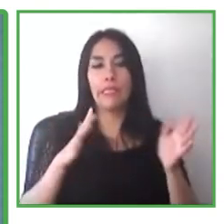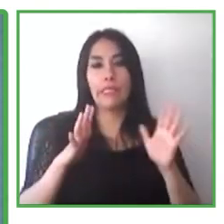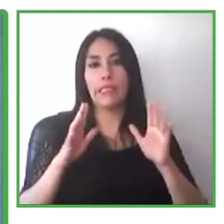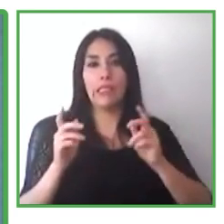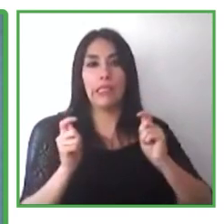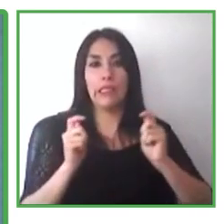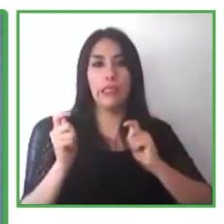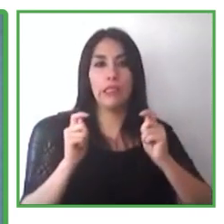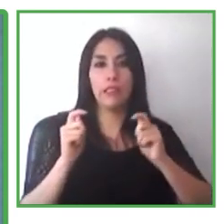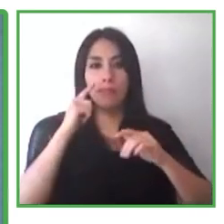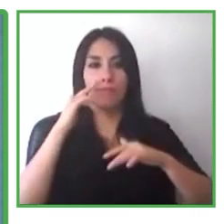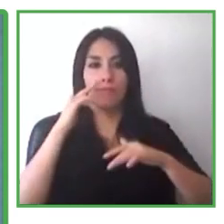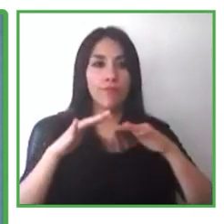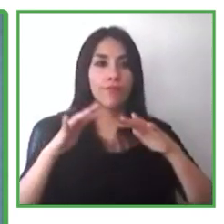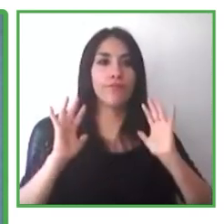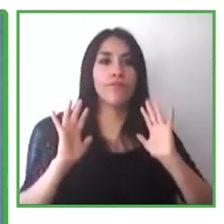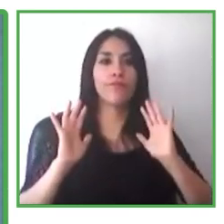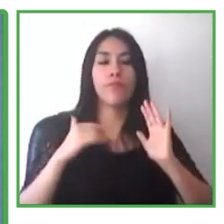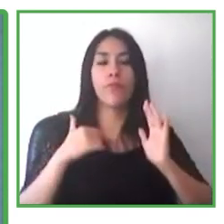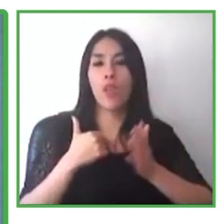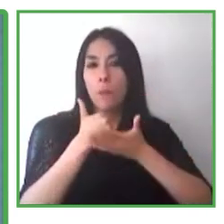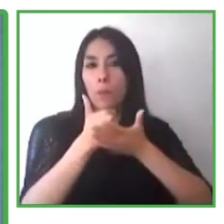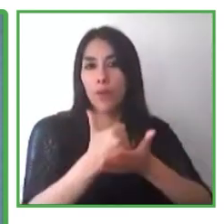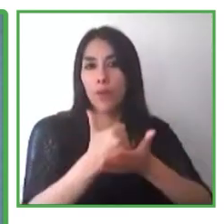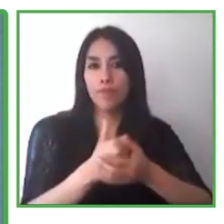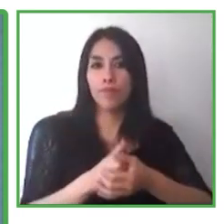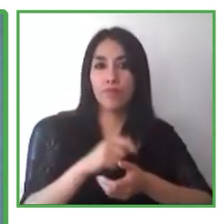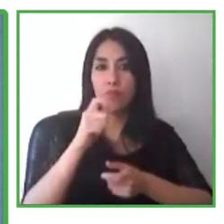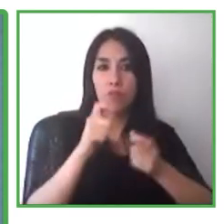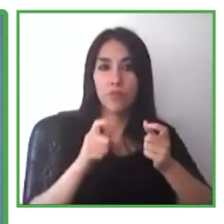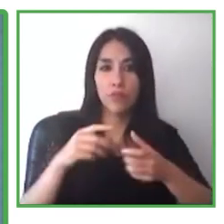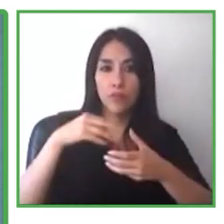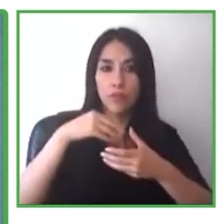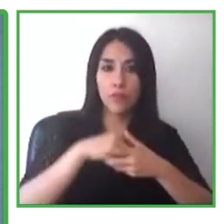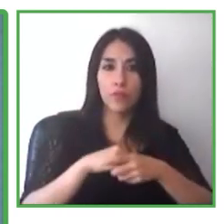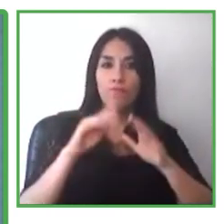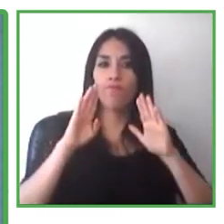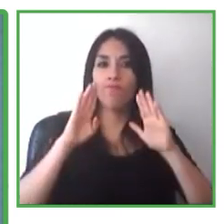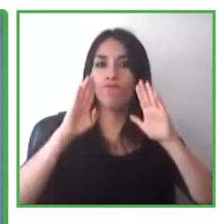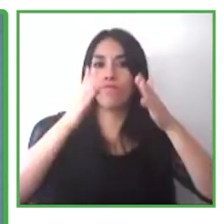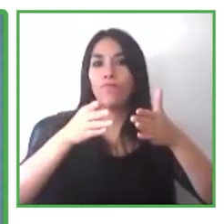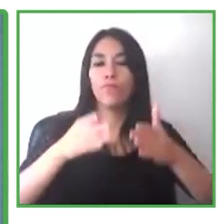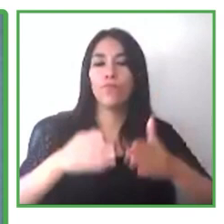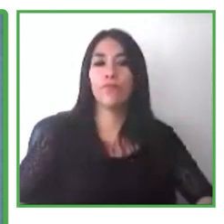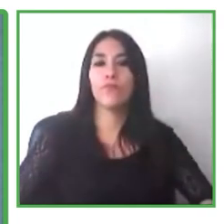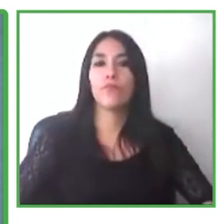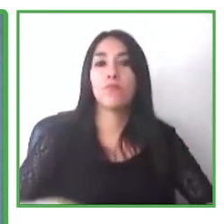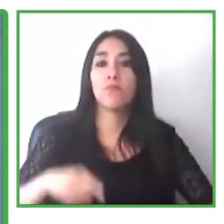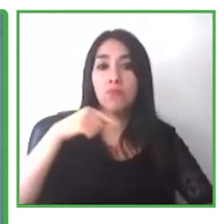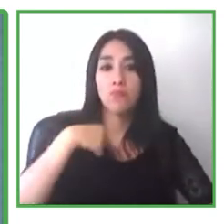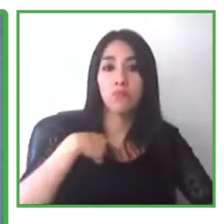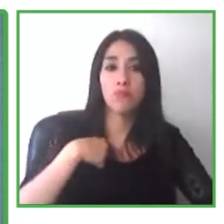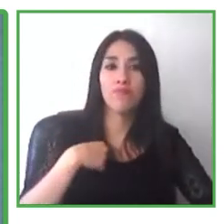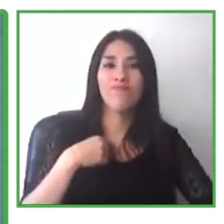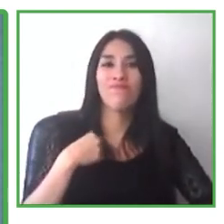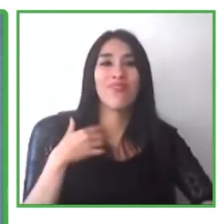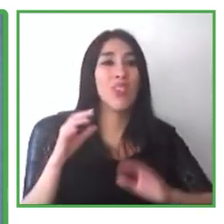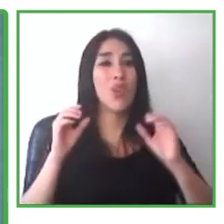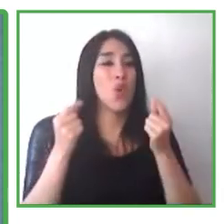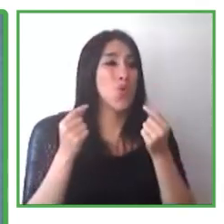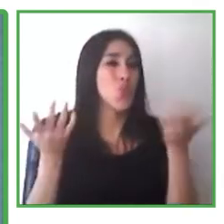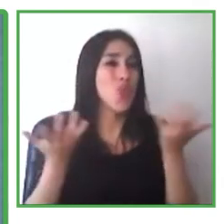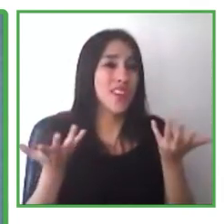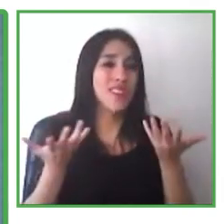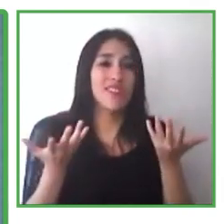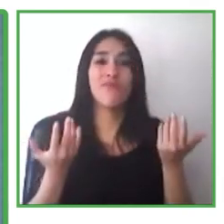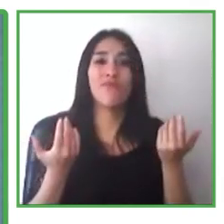están en el espectro, dentro del espectro. Lo que nosotros hacemos por lo general para abordar esta barrera es que